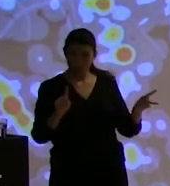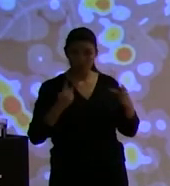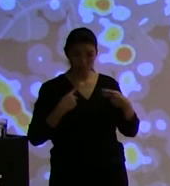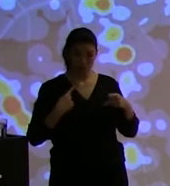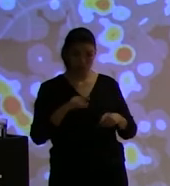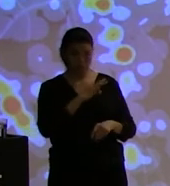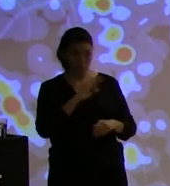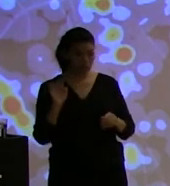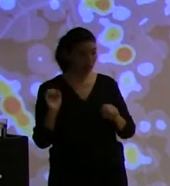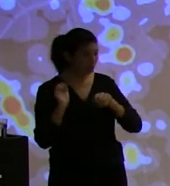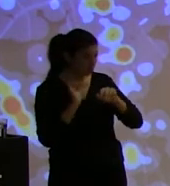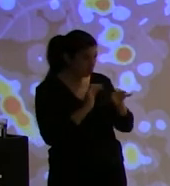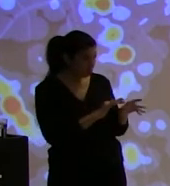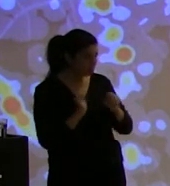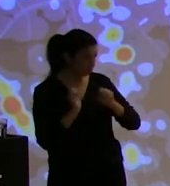usamos